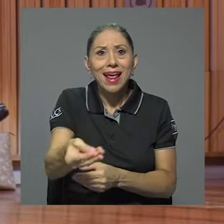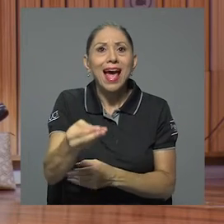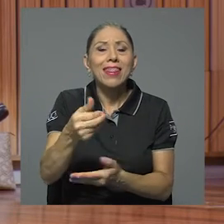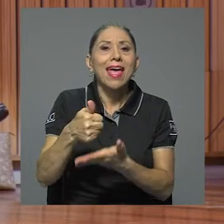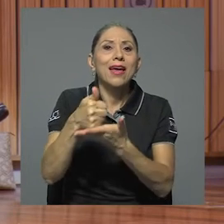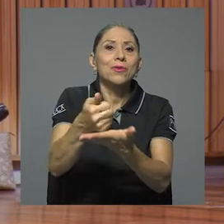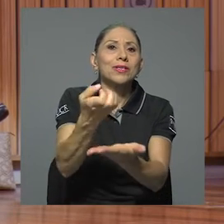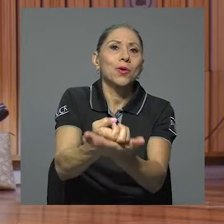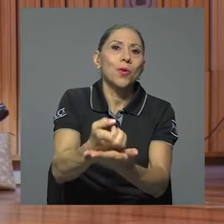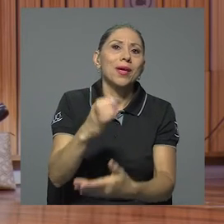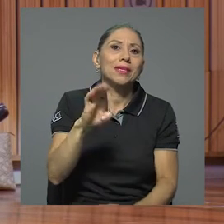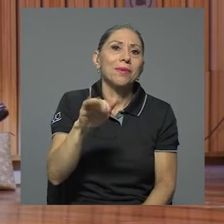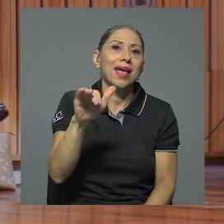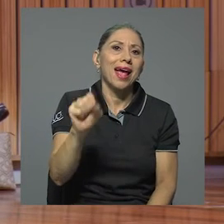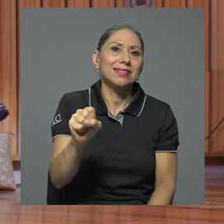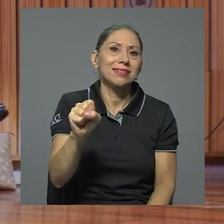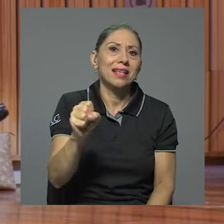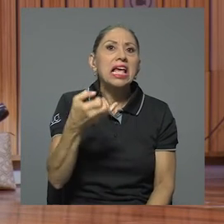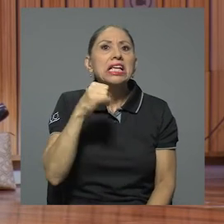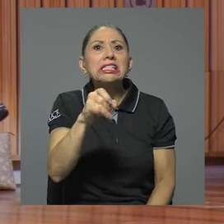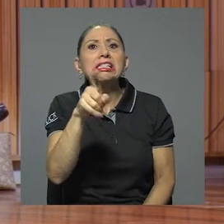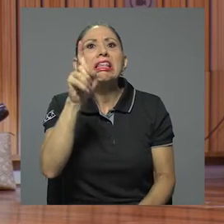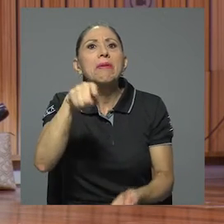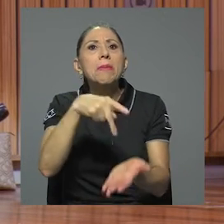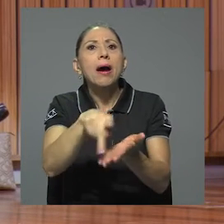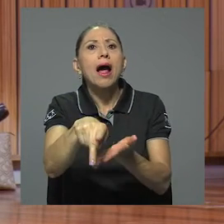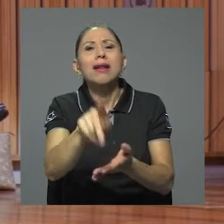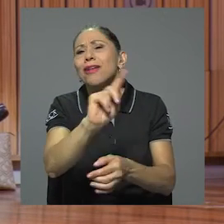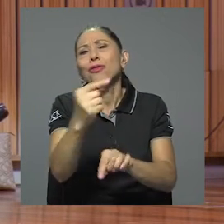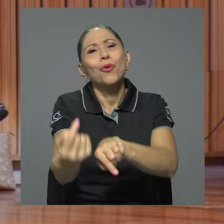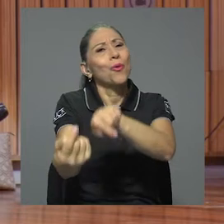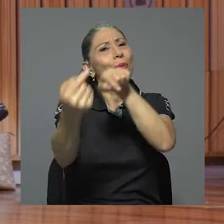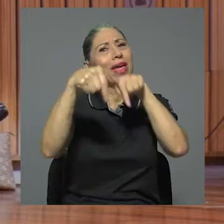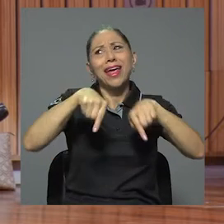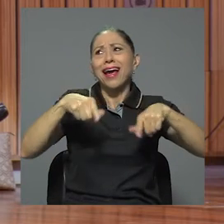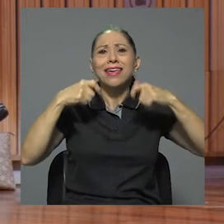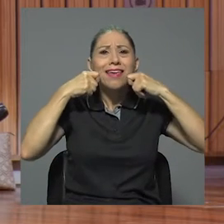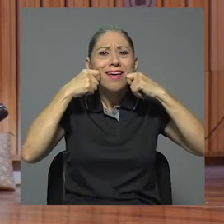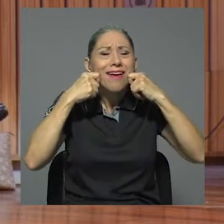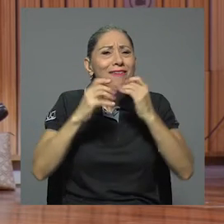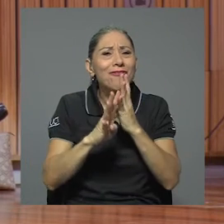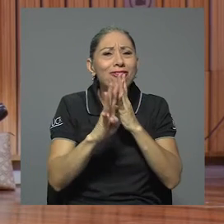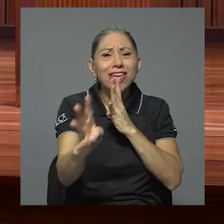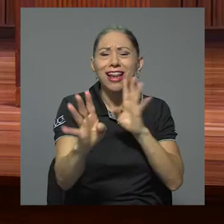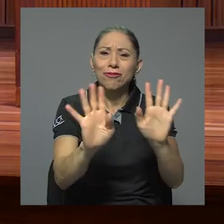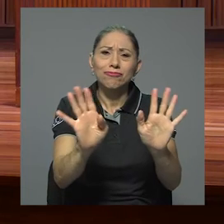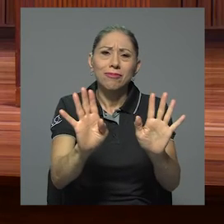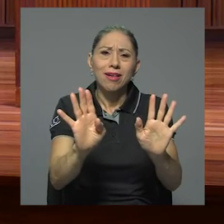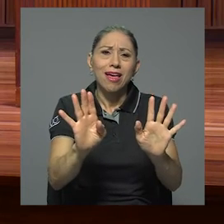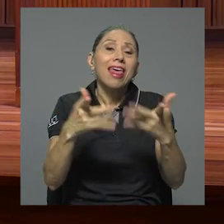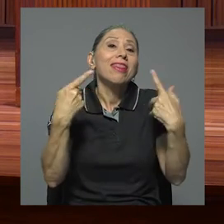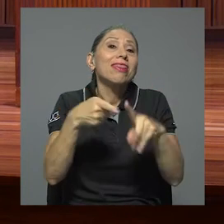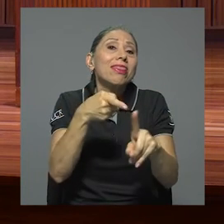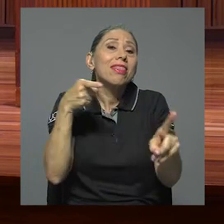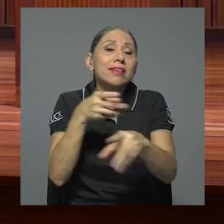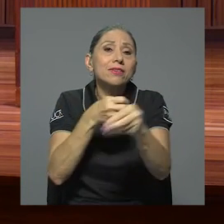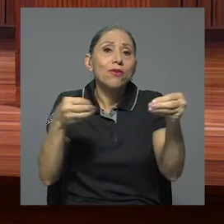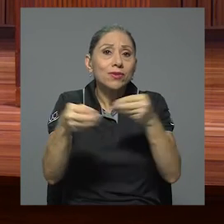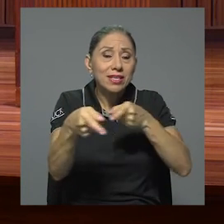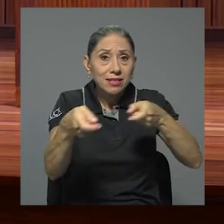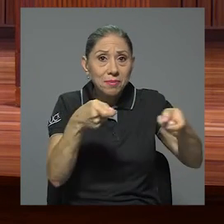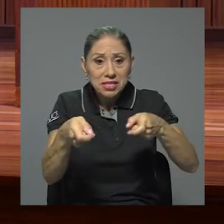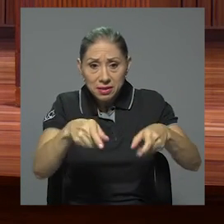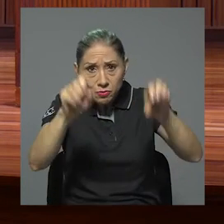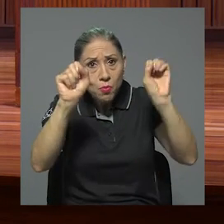que si hay una deuda no tenga que venir el estudiante a hacer una fila o hacer un trámite, sino que de una vez podamos, desde las oficinas administrativas,